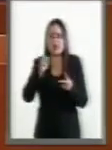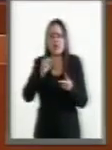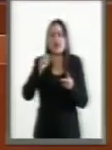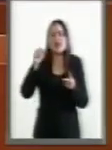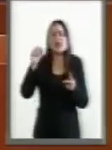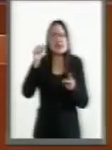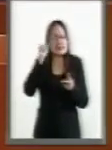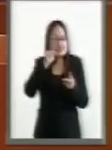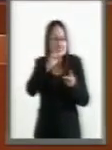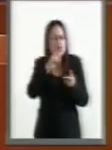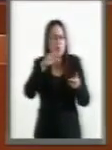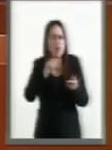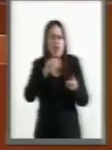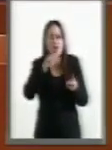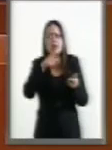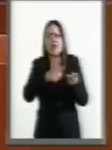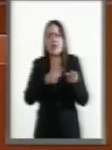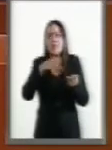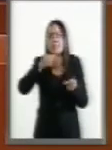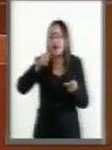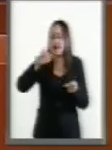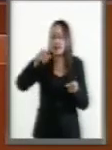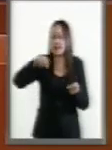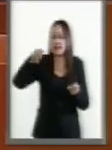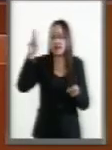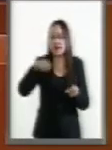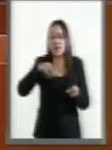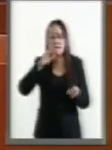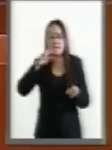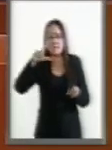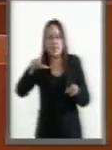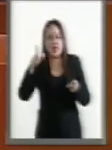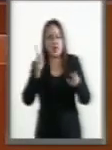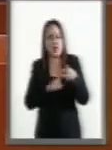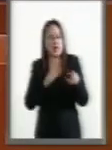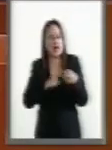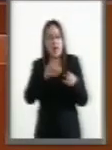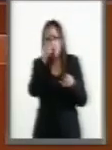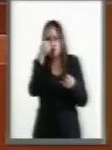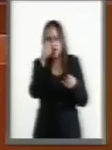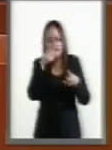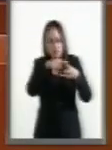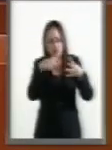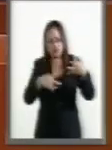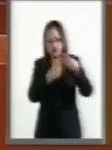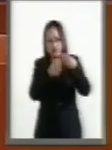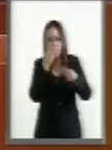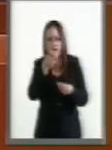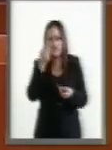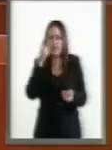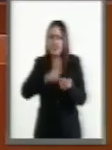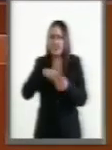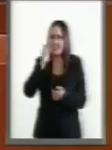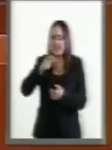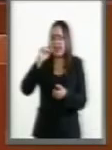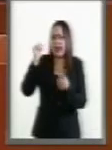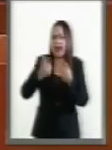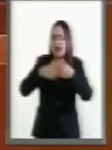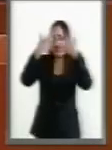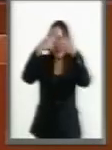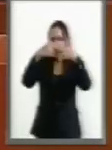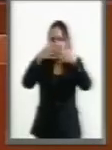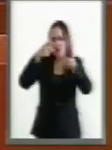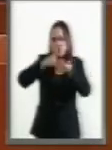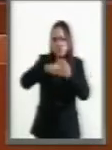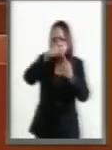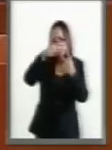frágil o síndrome de Martin-Bell y el autismo, el cual afecta al funcionamiento cerebral en tres